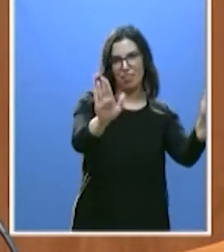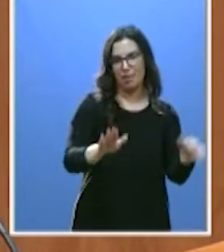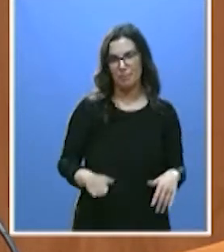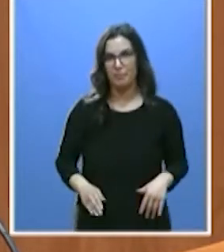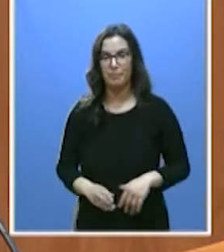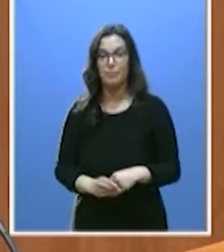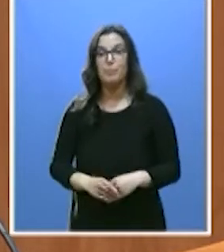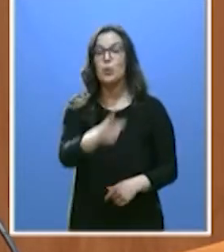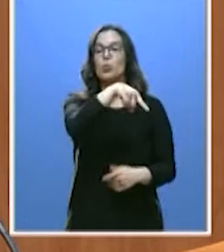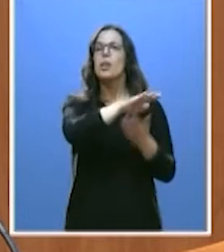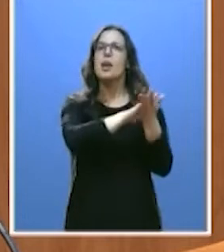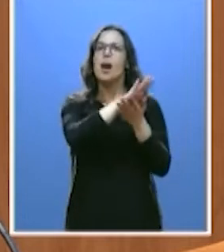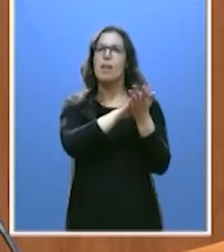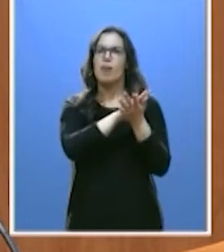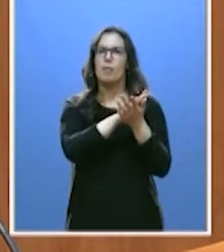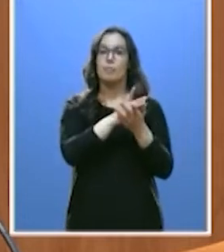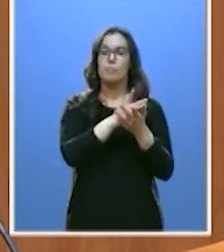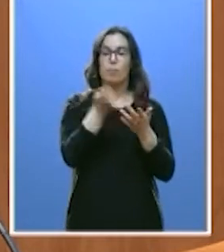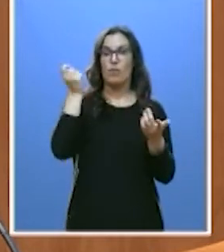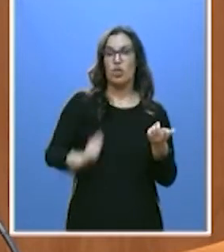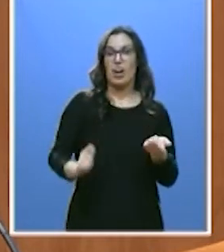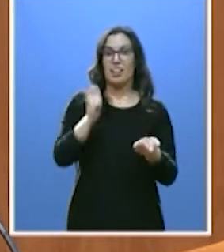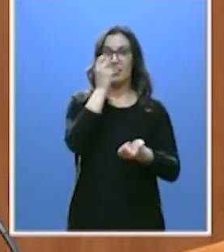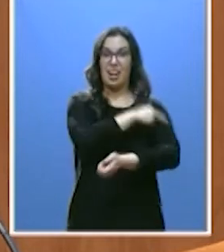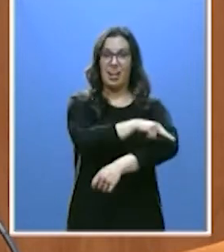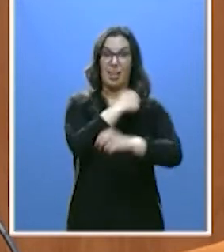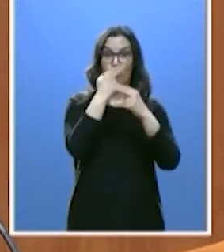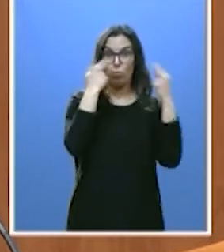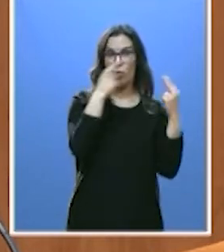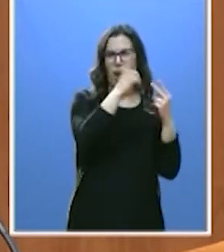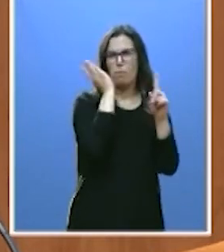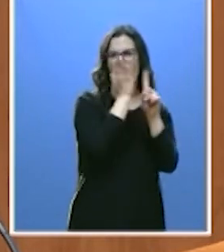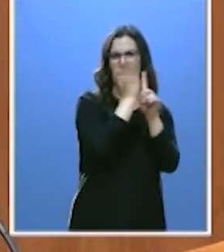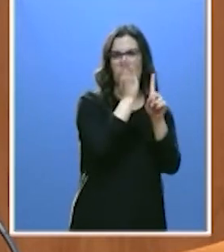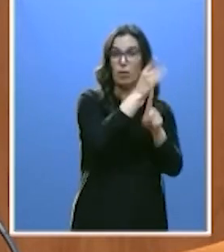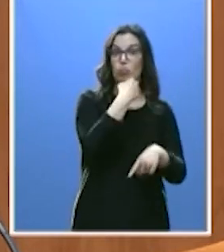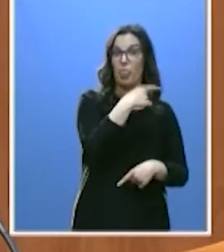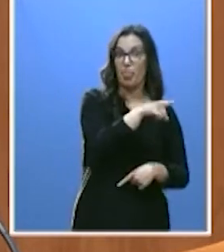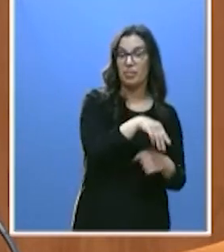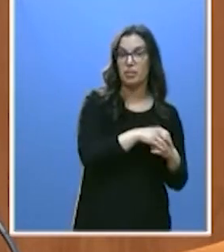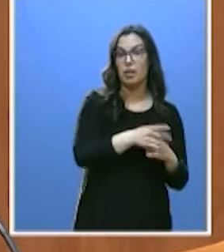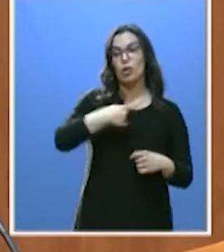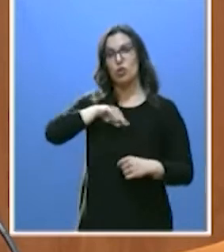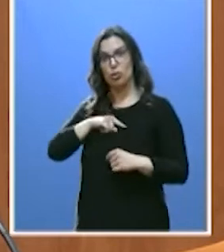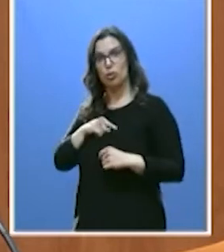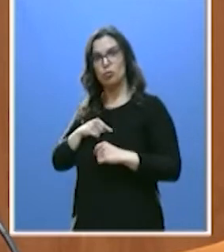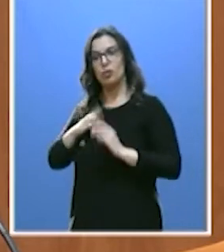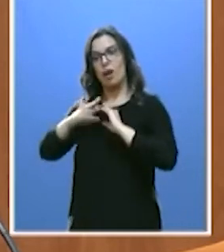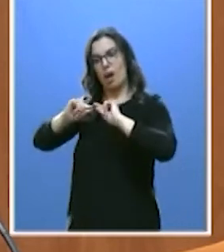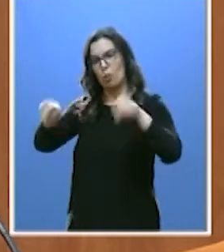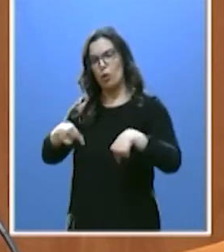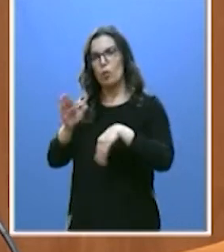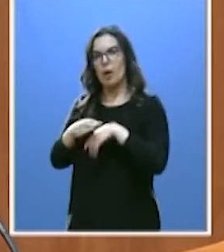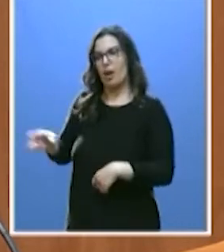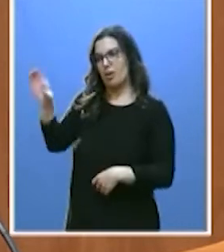de maltrato a los profesionales de la sanidad pública. Lo han hecho hoy aquí. Nosotros firmamos acuerdos para homologar los